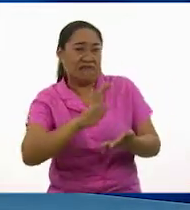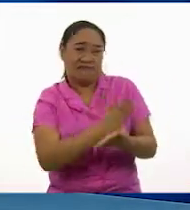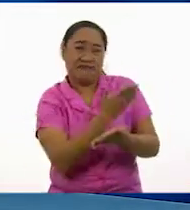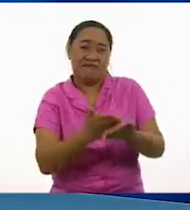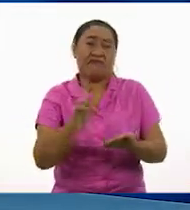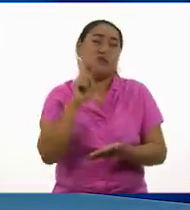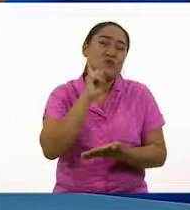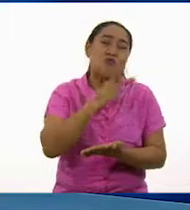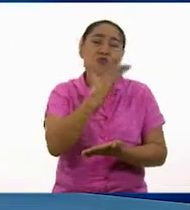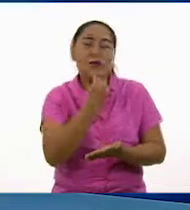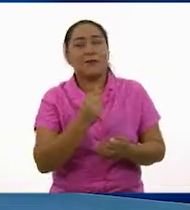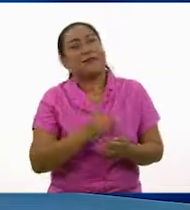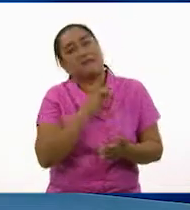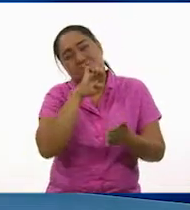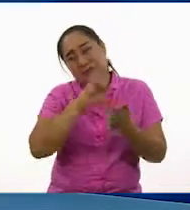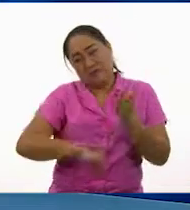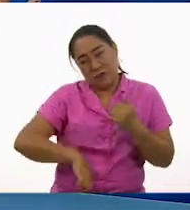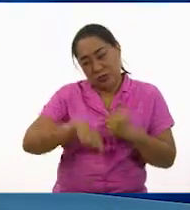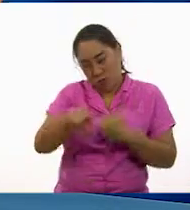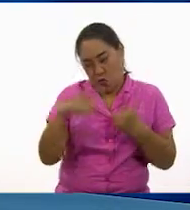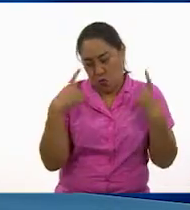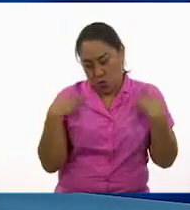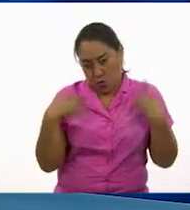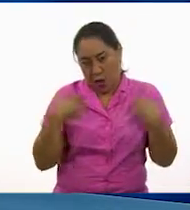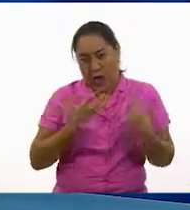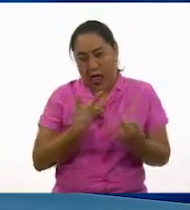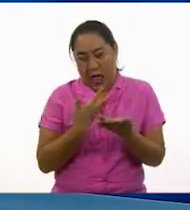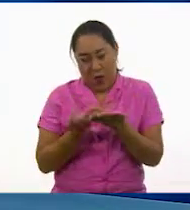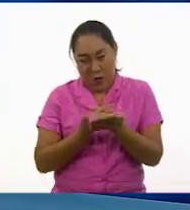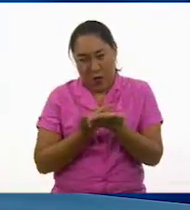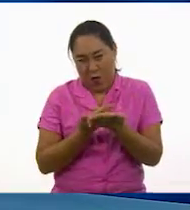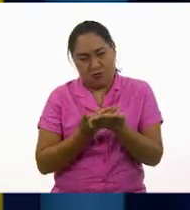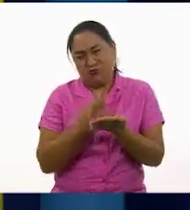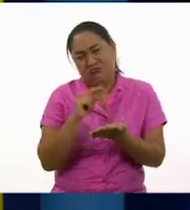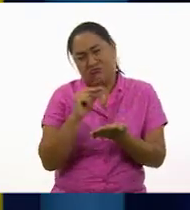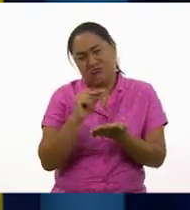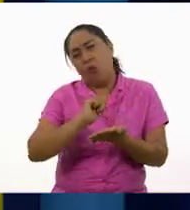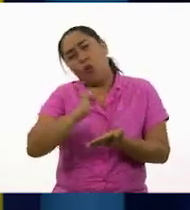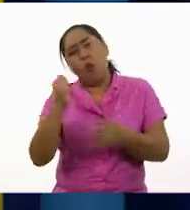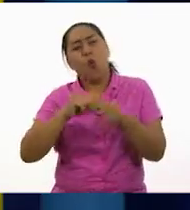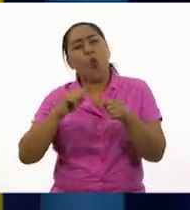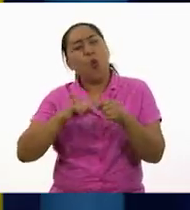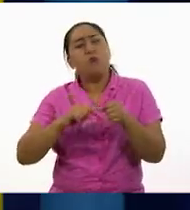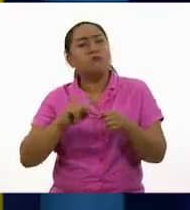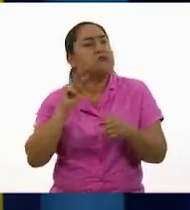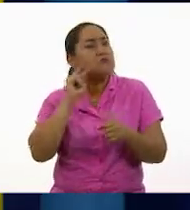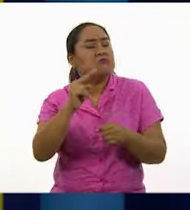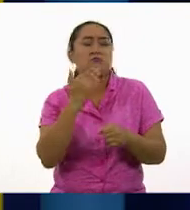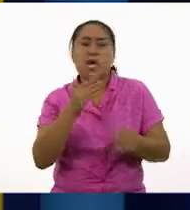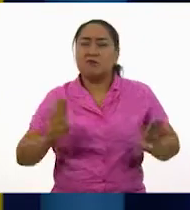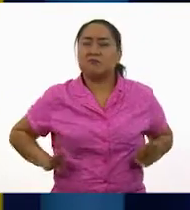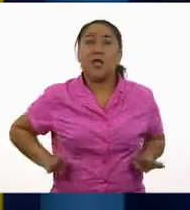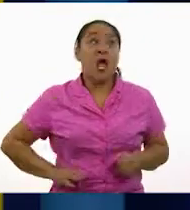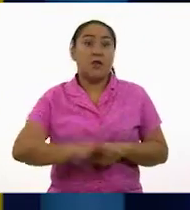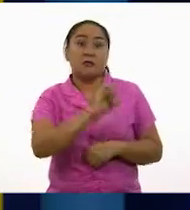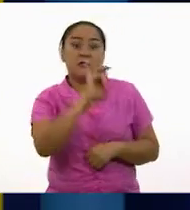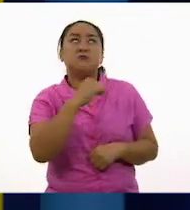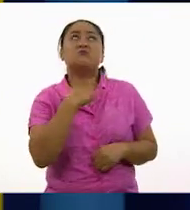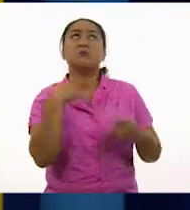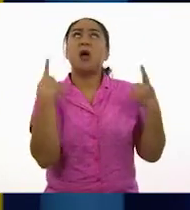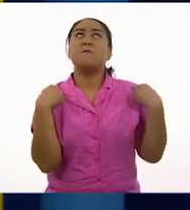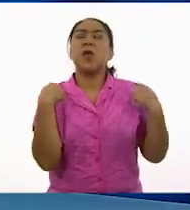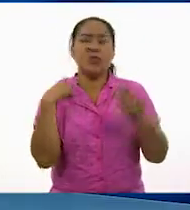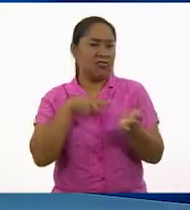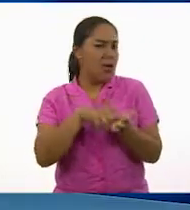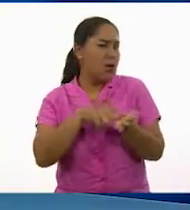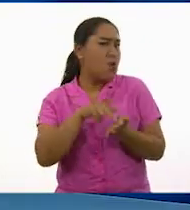tienes alguna blusa que no sea color rosa y que se te ve muy bien. Es de mis favoritas, sí. Tengo una que es color negro y me